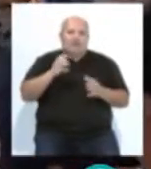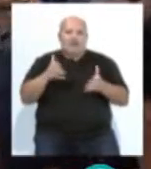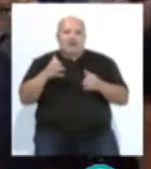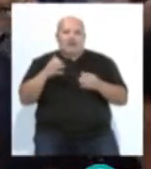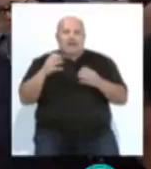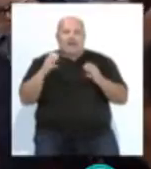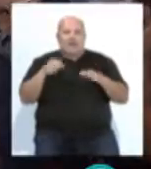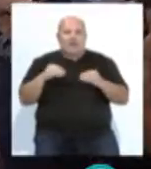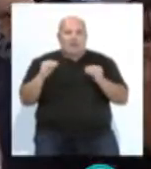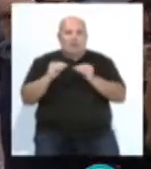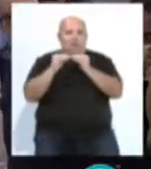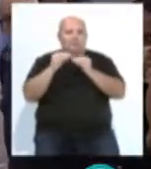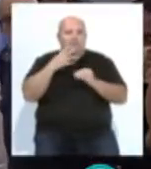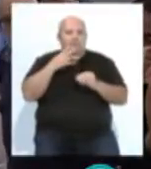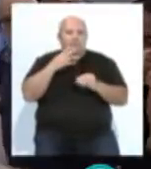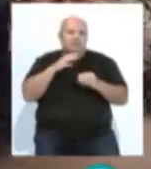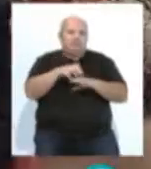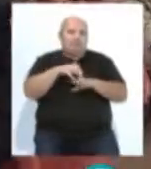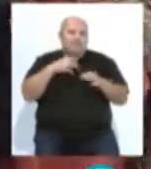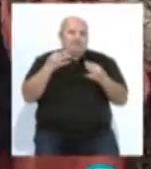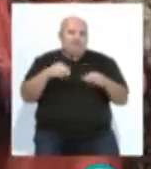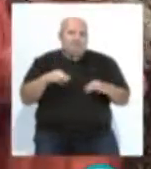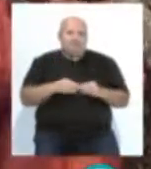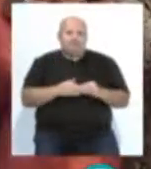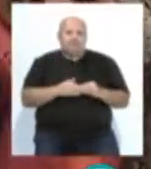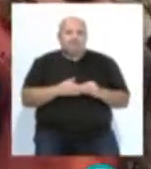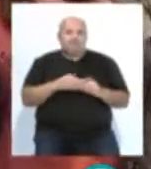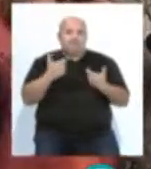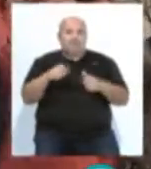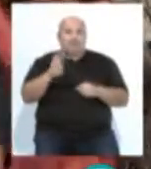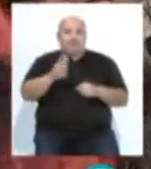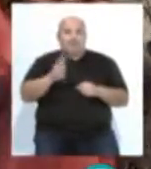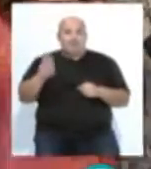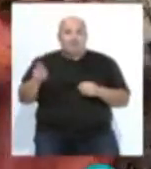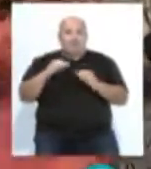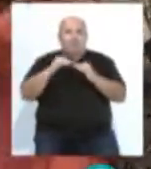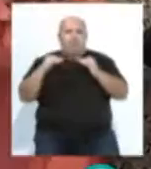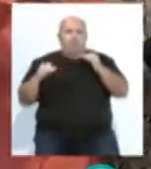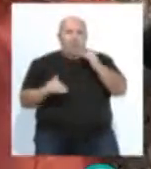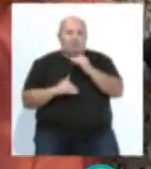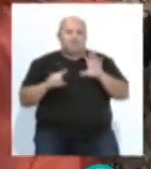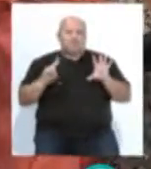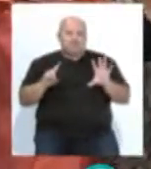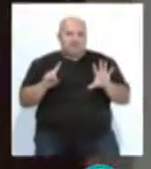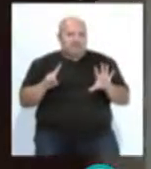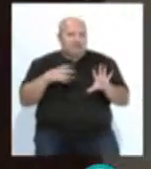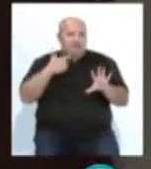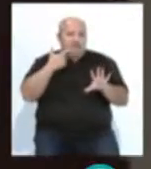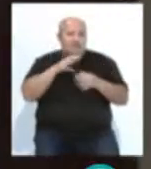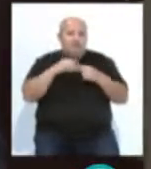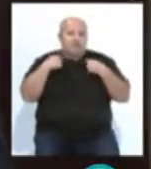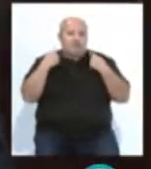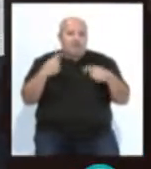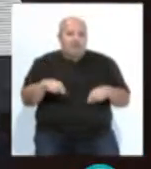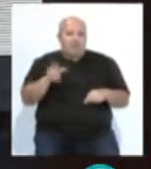Cádiz en común, llegando con ello a la mayoría simple. Mientras el Partido Popular baja hasta seis concejales, lo que supone la